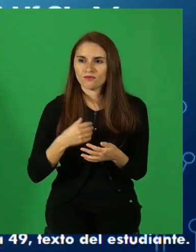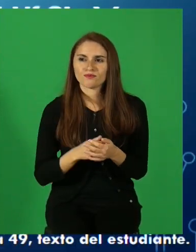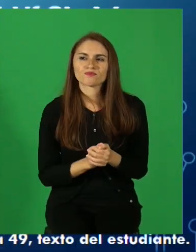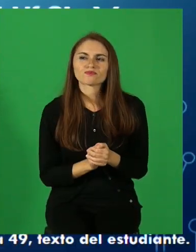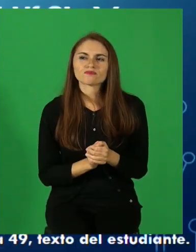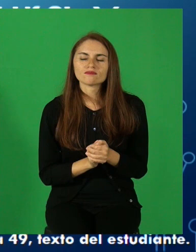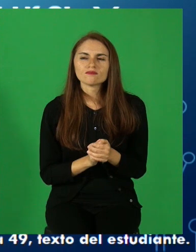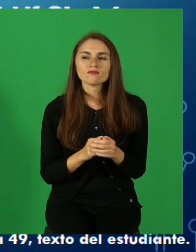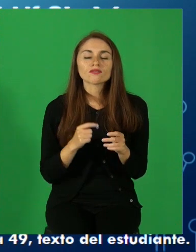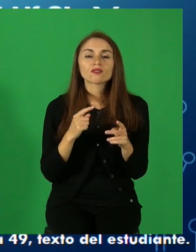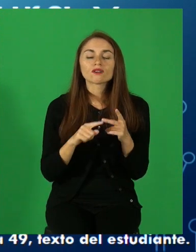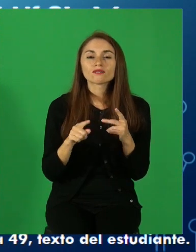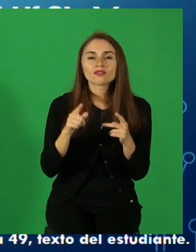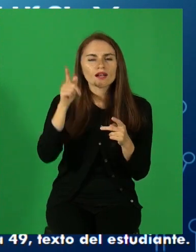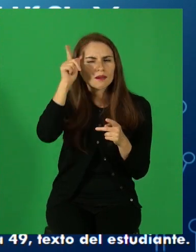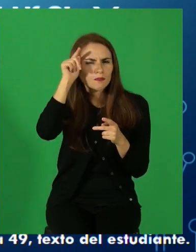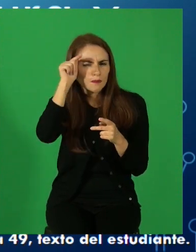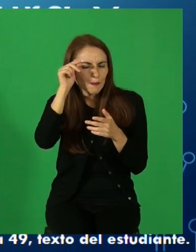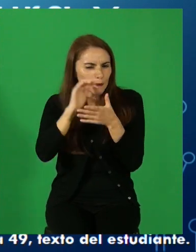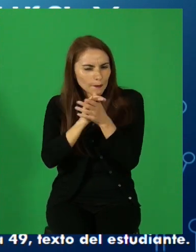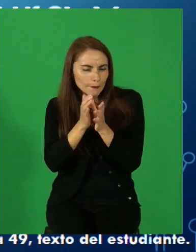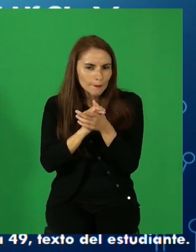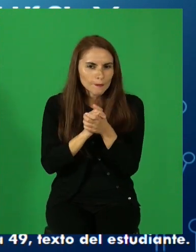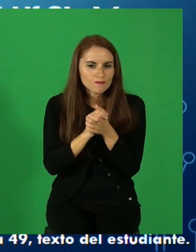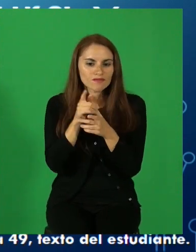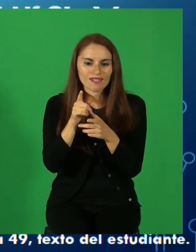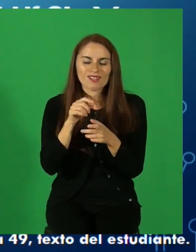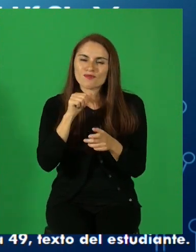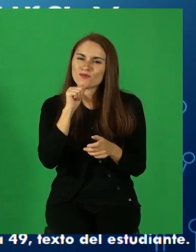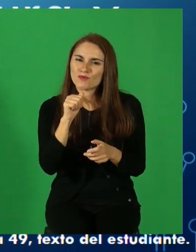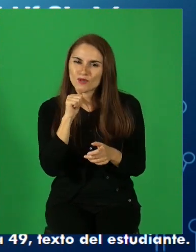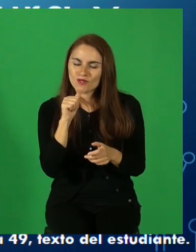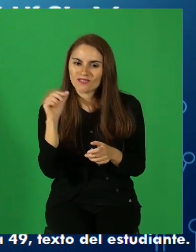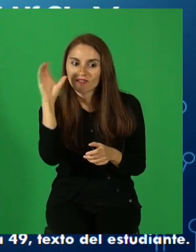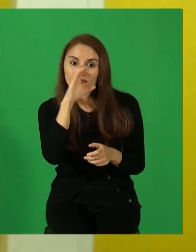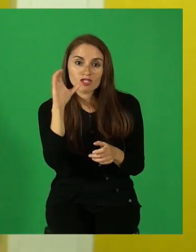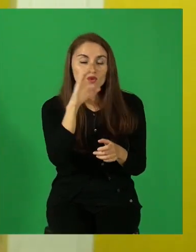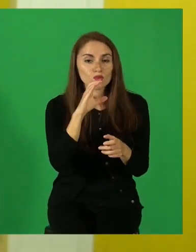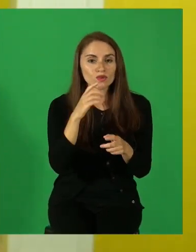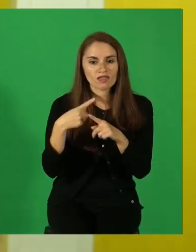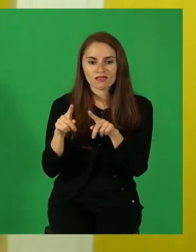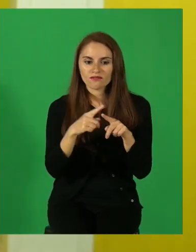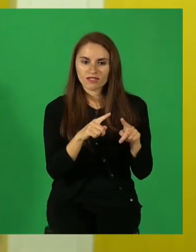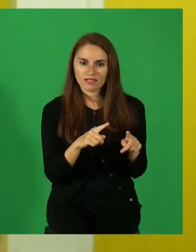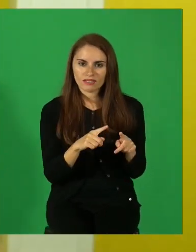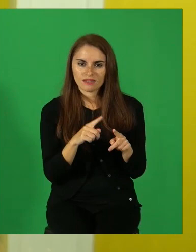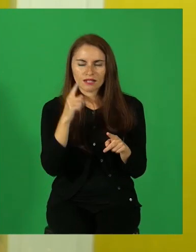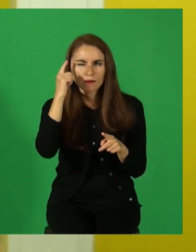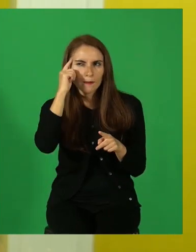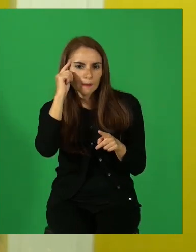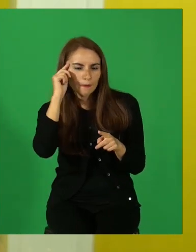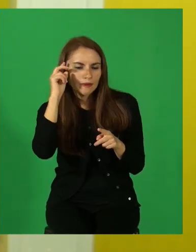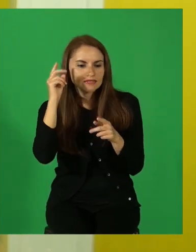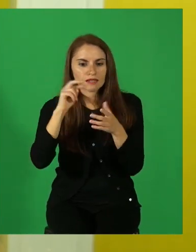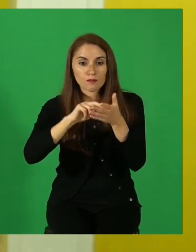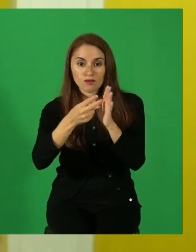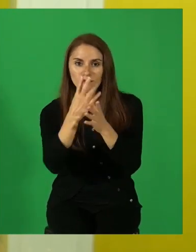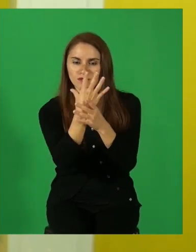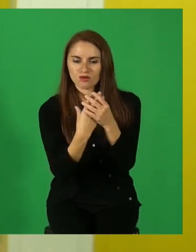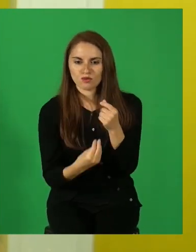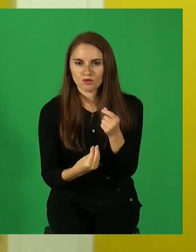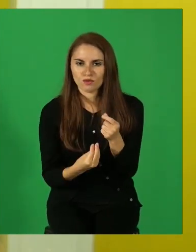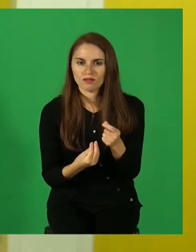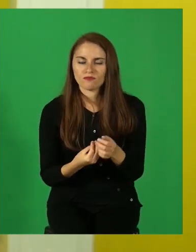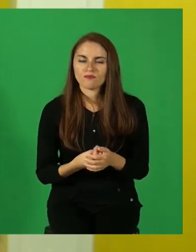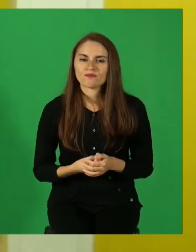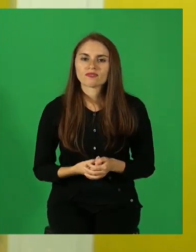Al pícaro, la pobreza, la aventura, se enfrenta a aventuras y problemas, y a la astucia para resolver esos mismos problemas.